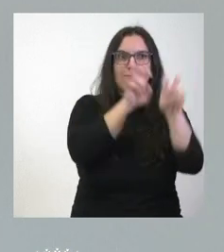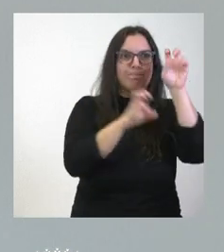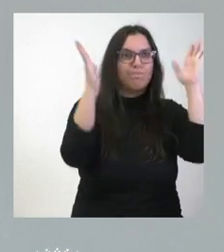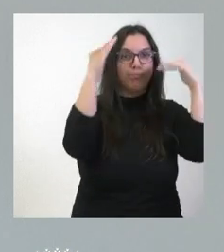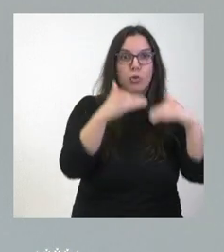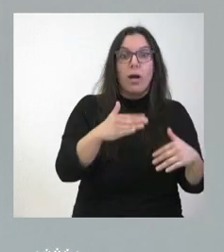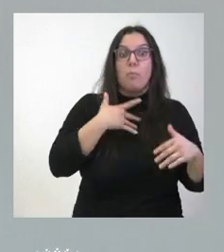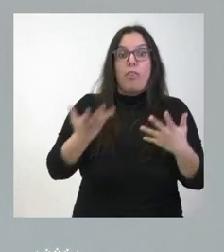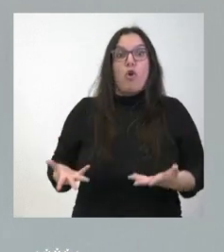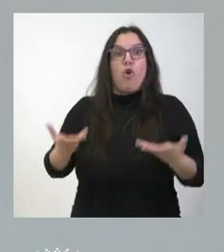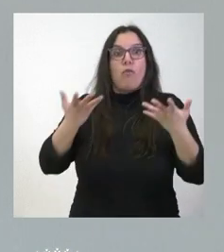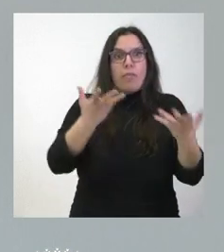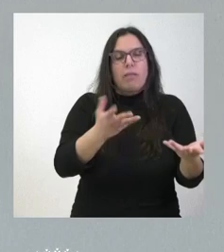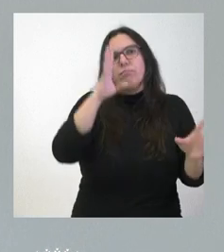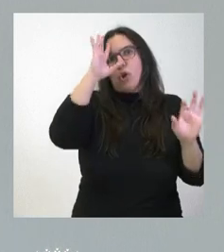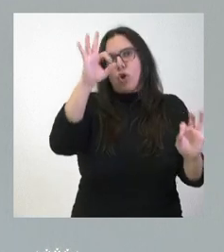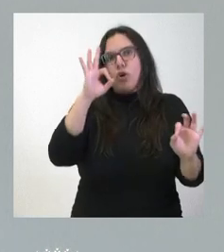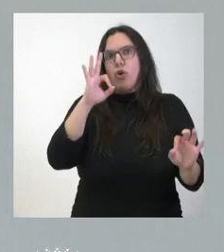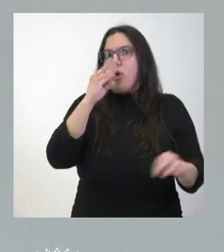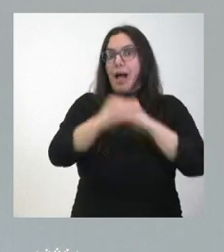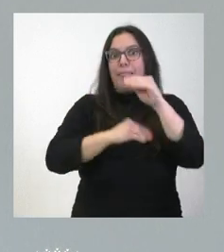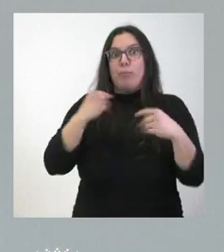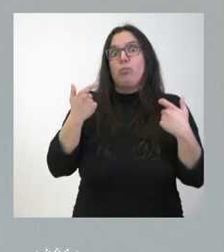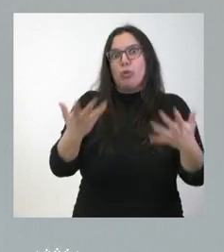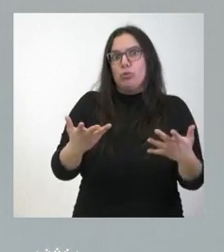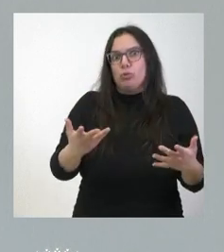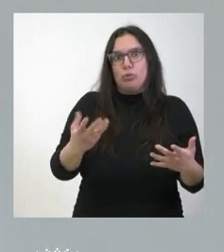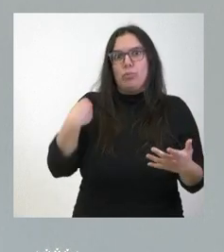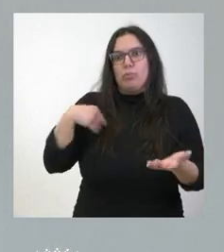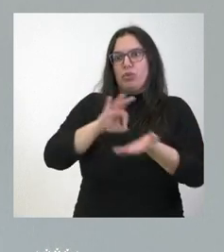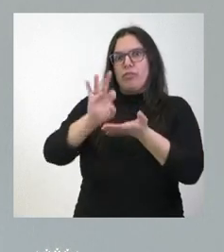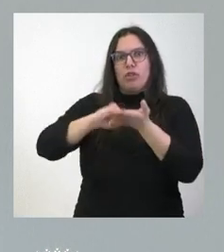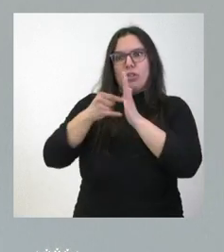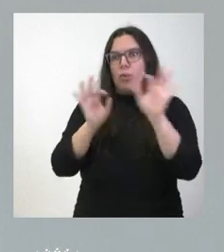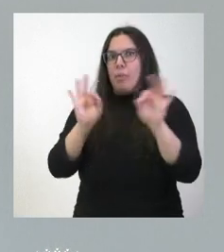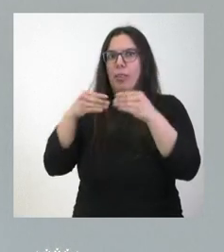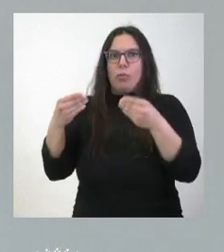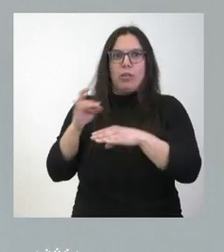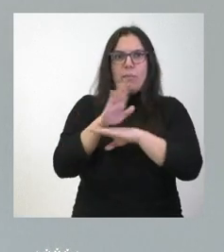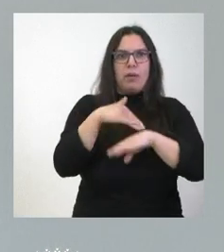pudiéramos ofrecerlo, pues lógicamente lo haríamos cuanto antes y cuanto los servicios técnicos puedan preparar la documentación.